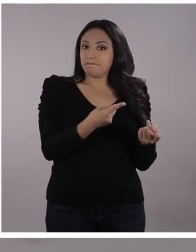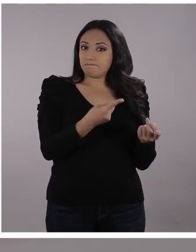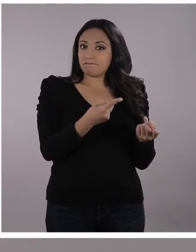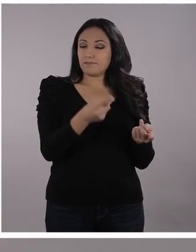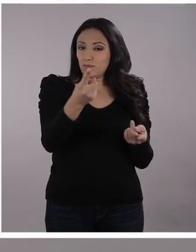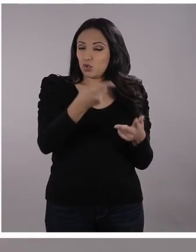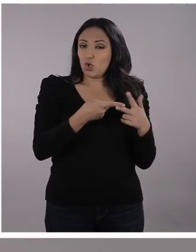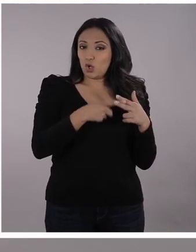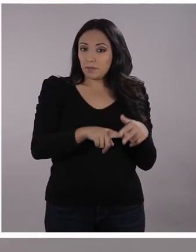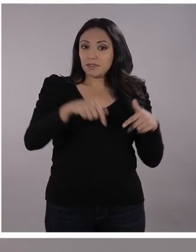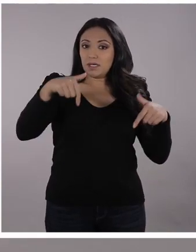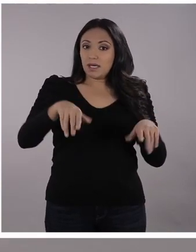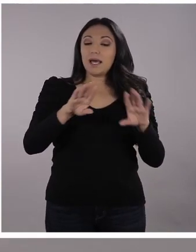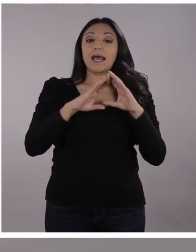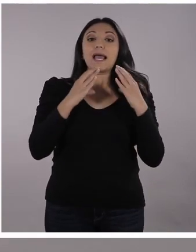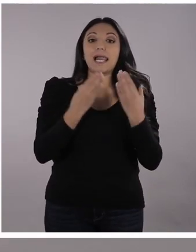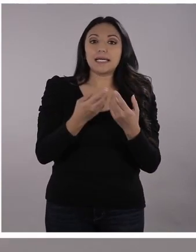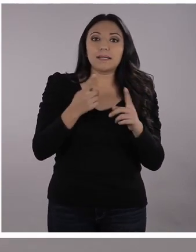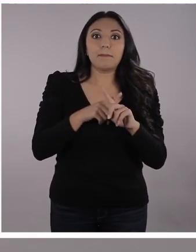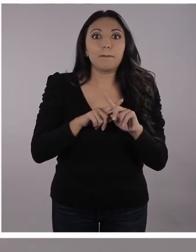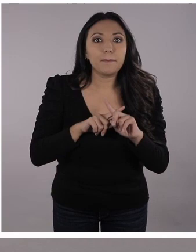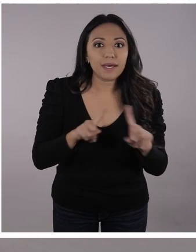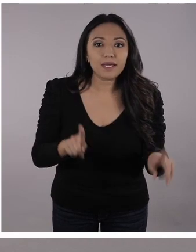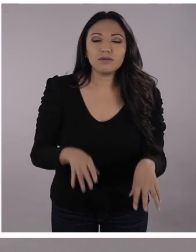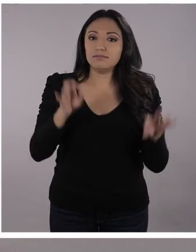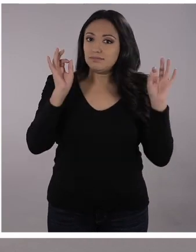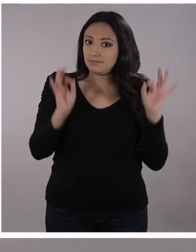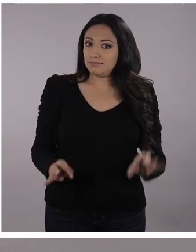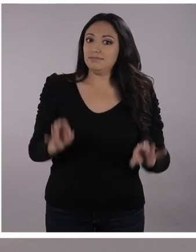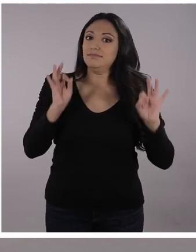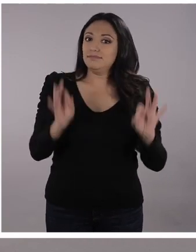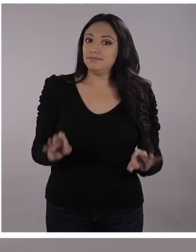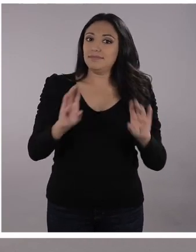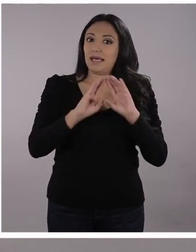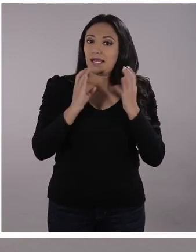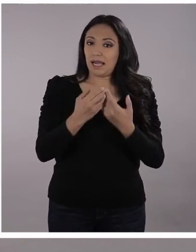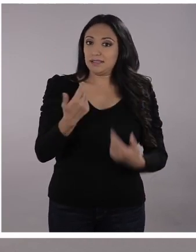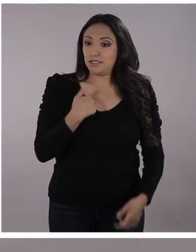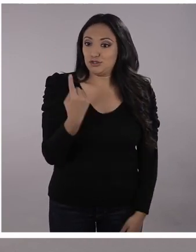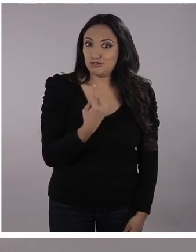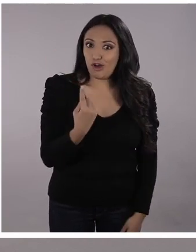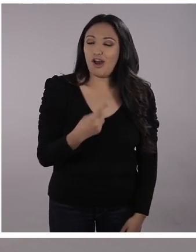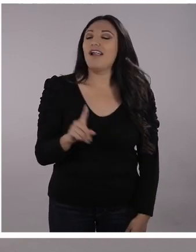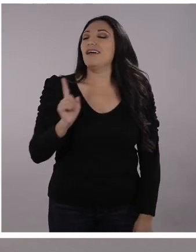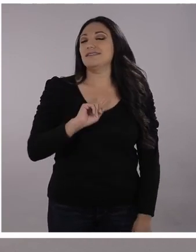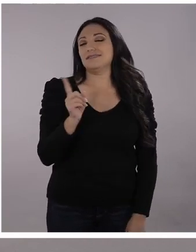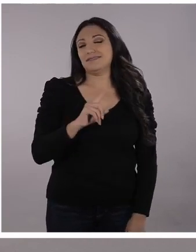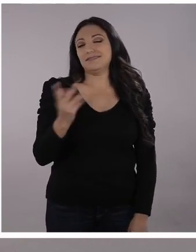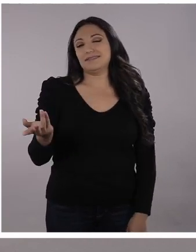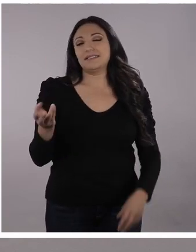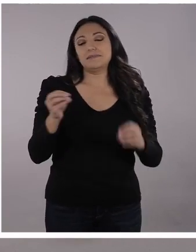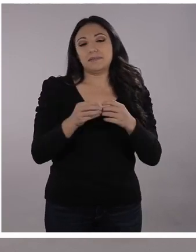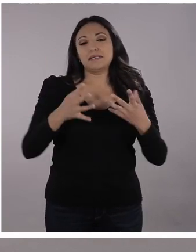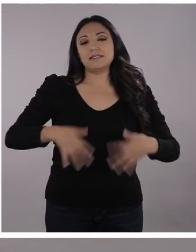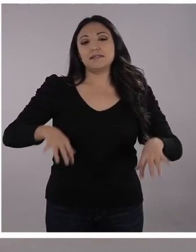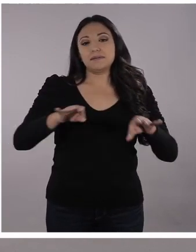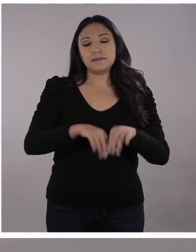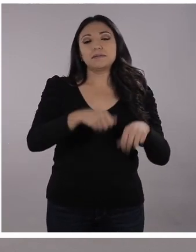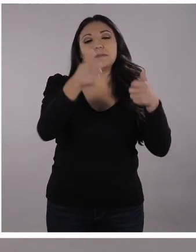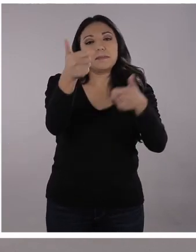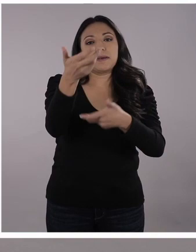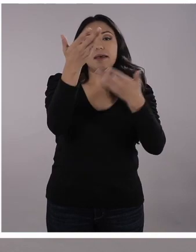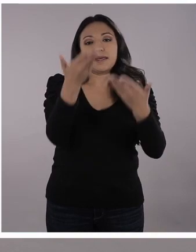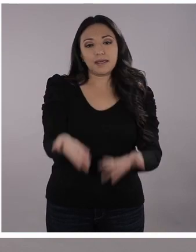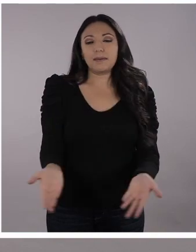curioso quería empezar la clase de hoy, pero la clase en sí no puede arrancar sin el personaje fundamental. Así que vamos a